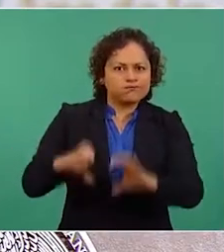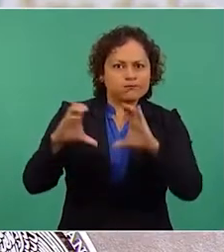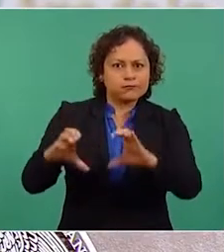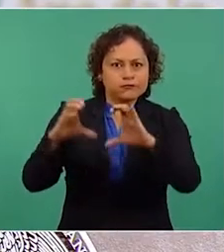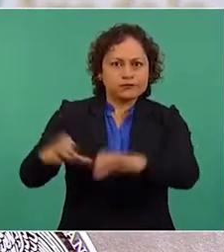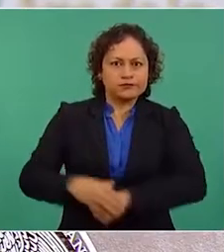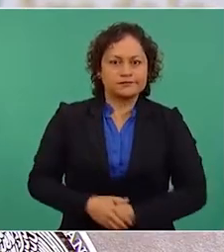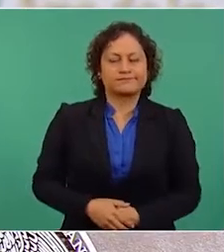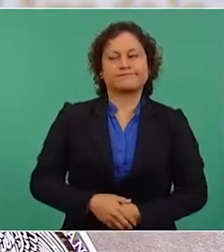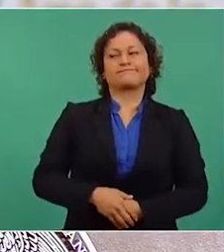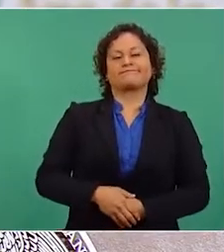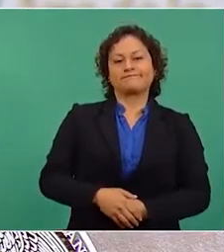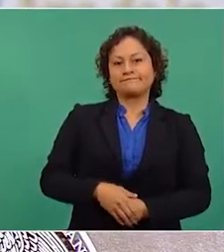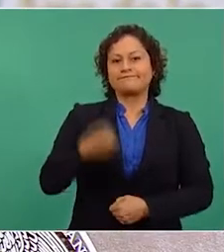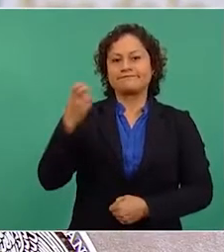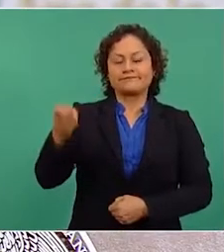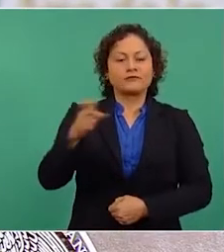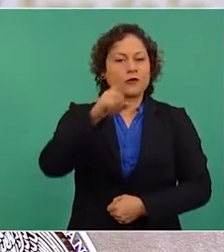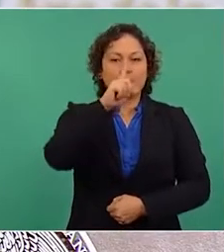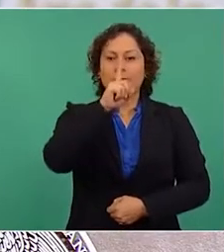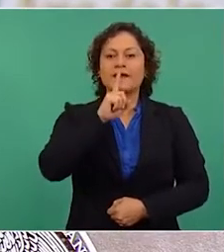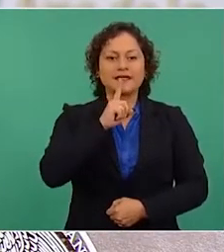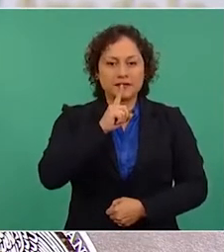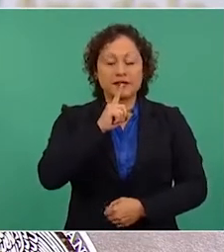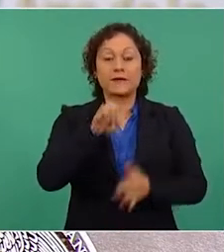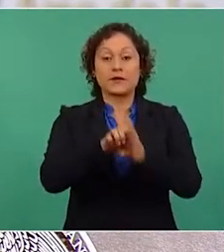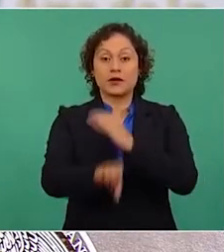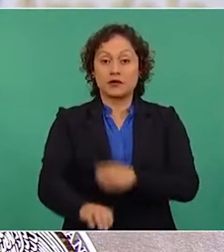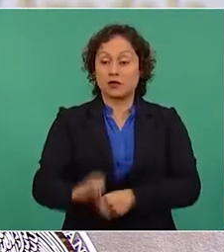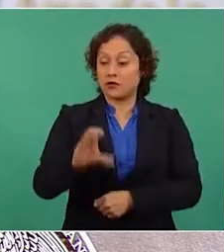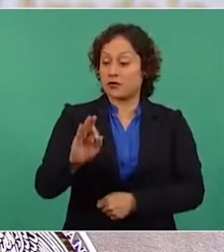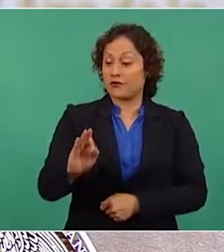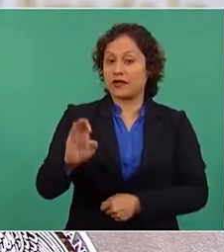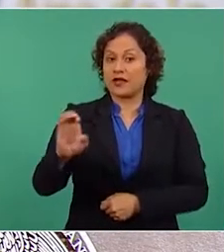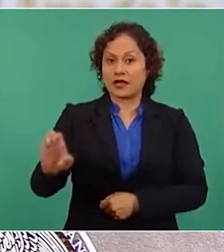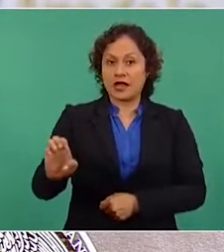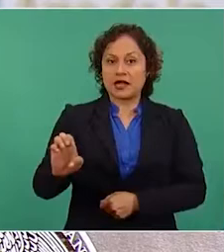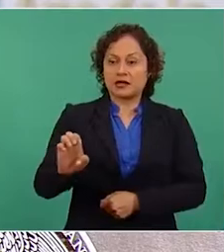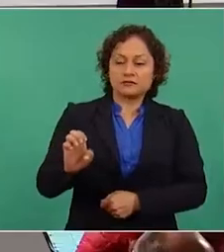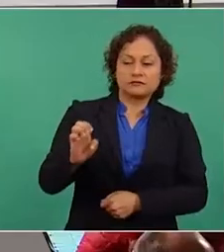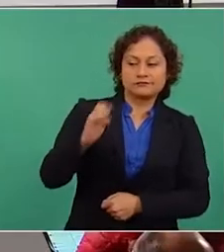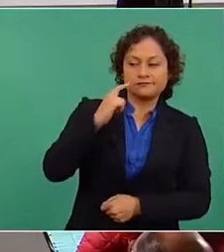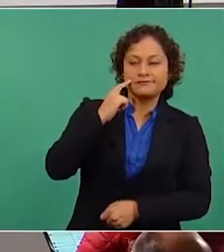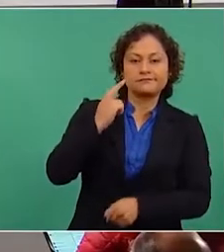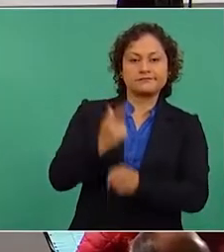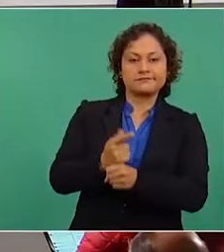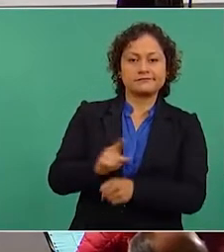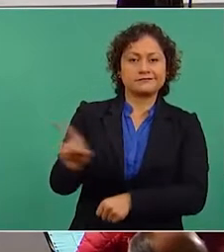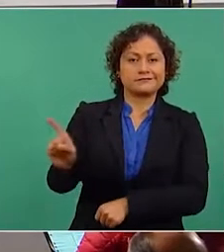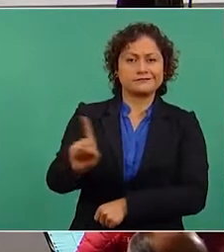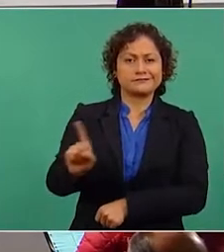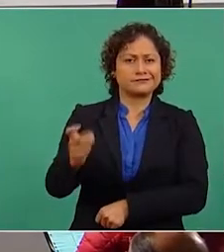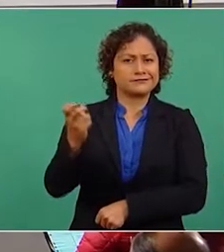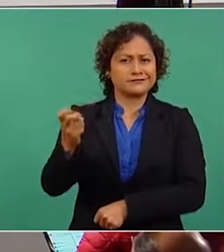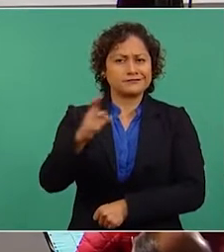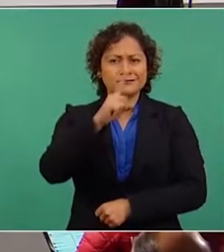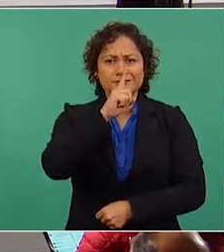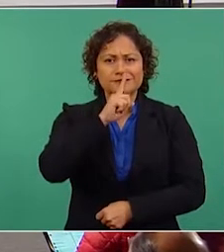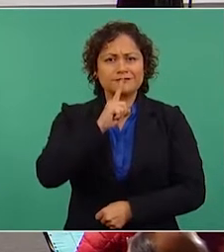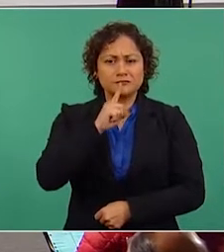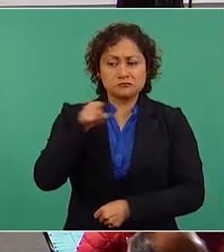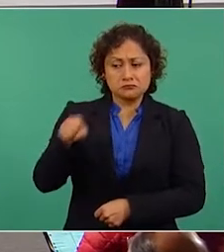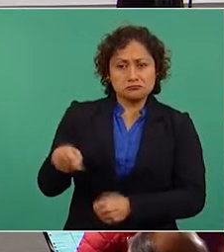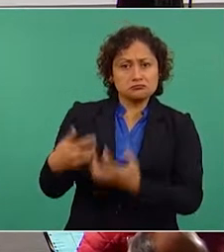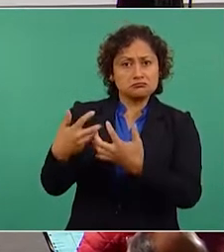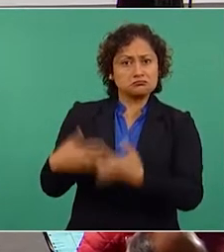Al respecto, la Comisión Federal de Electricidad desmintió al país y señaló que la central nuclear de Laguna Verde opera